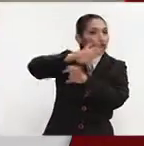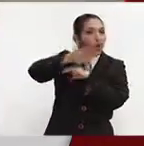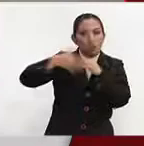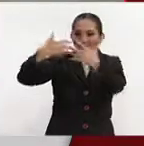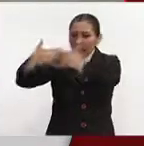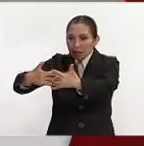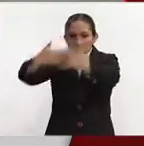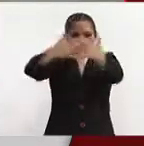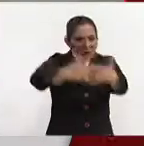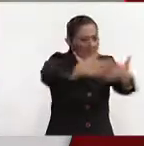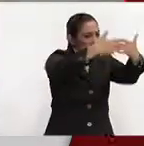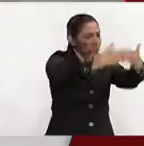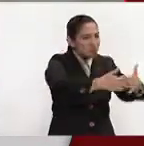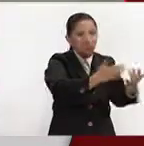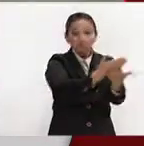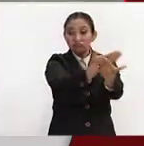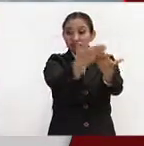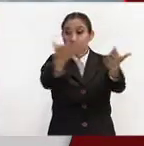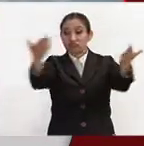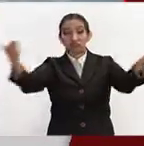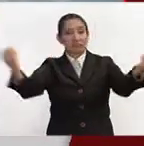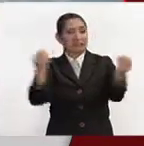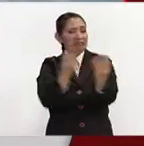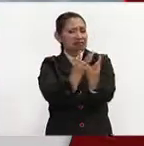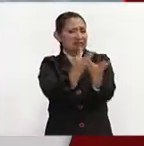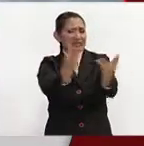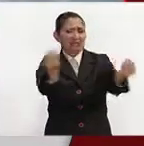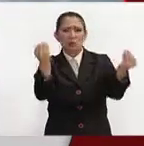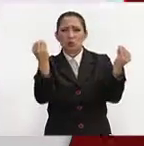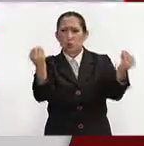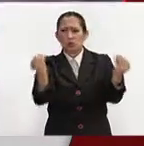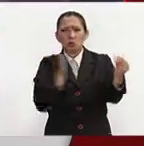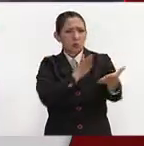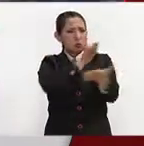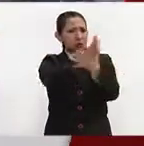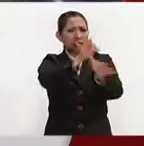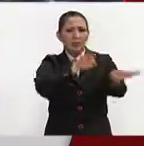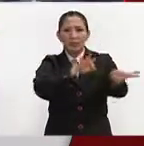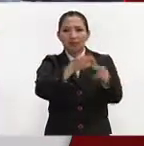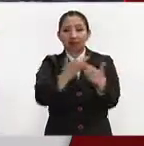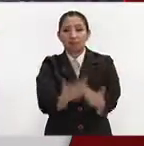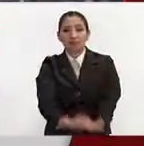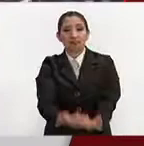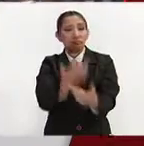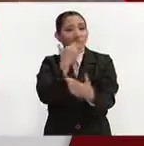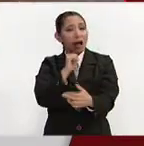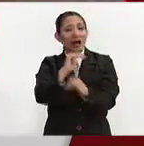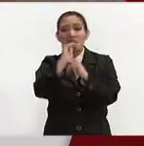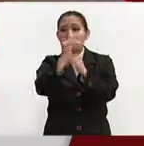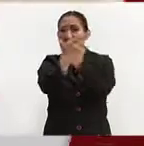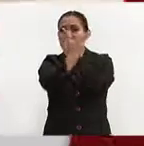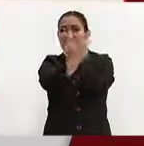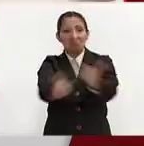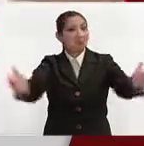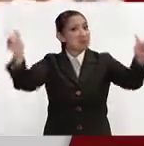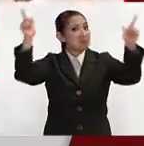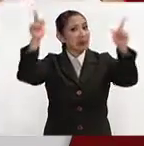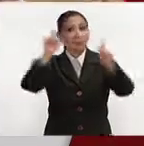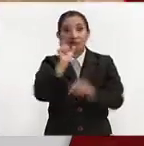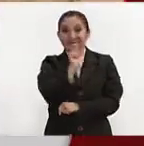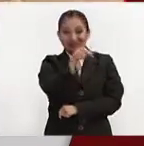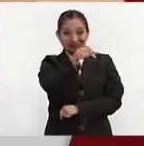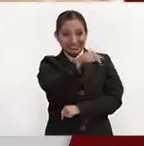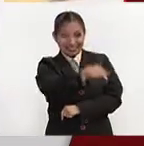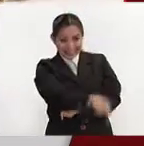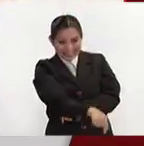Prácticamente el campo de estudio de nuestras profesiones es amplísimo. No hay límite y la gran ventaja es que al ser,